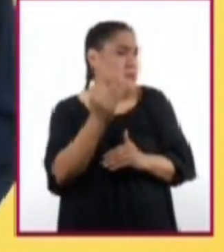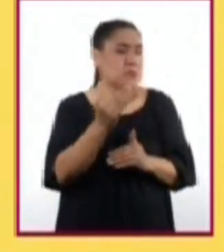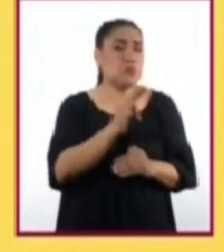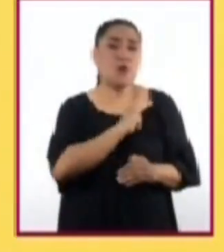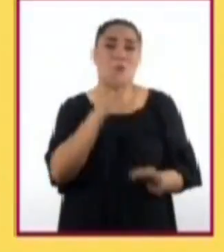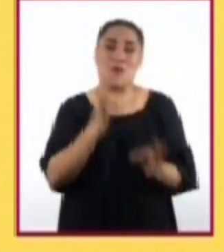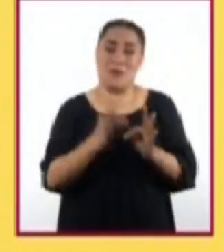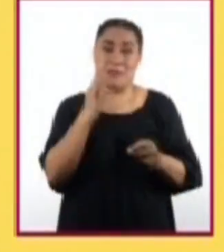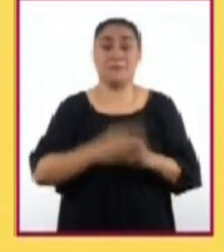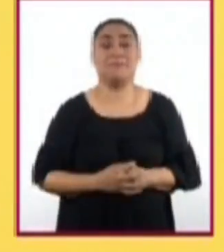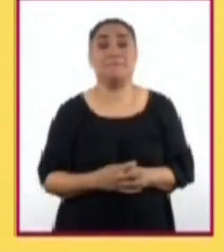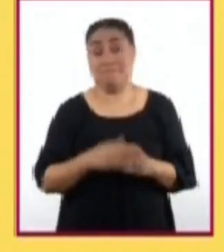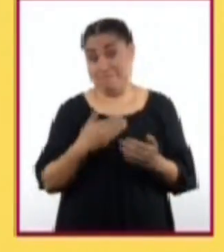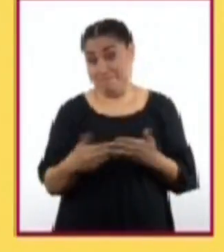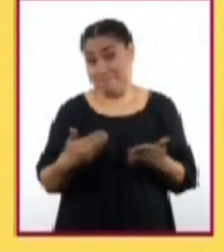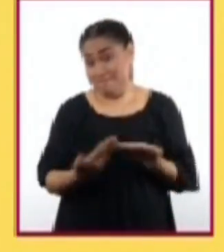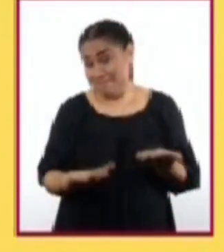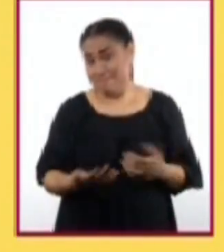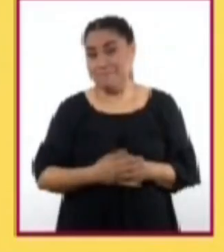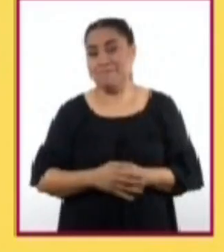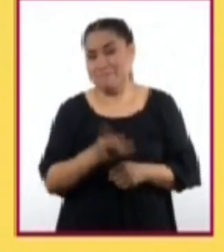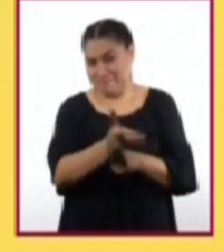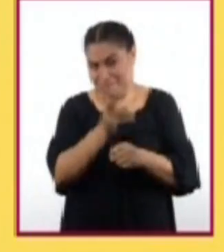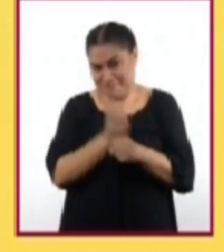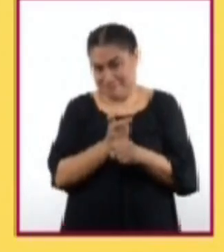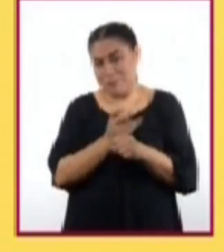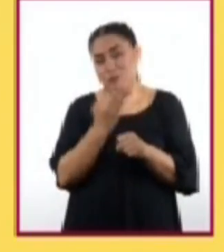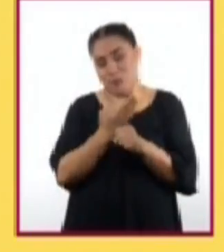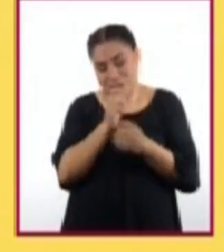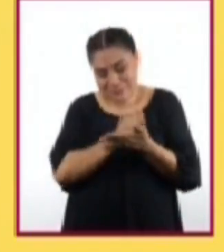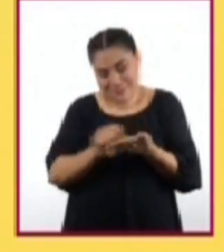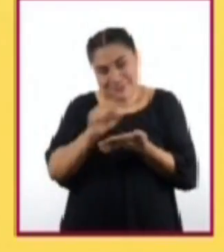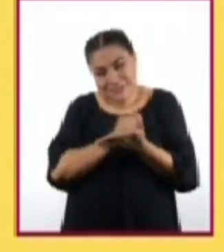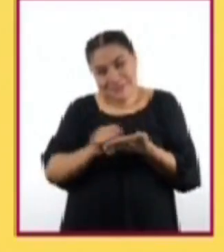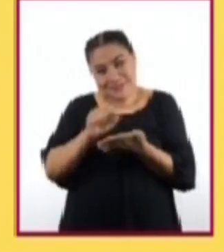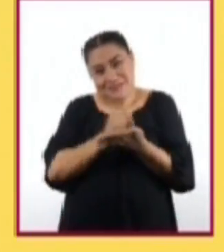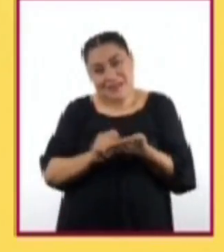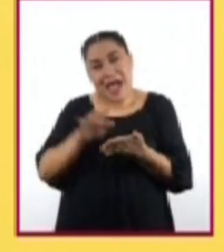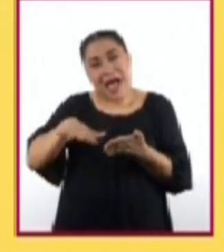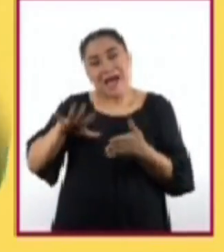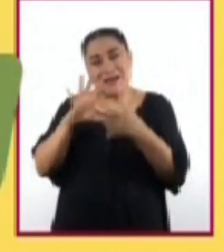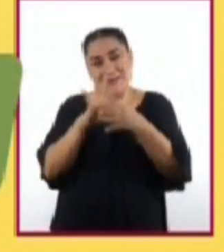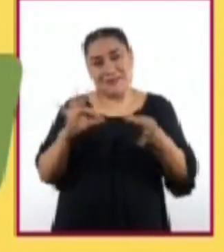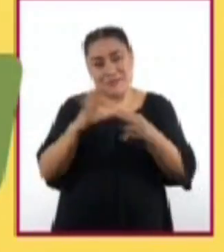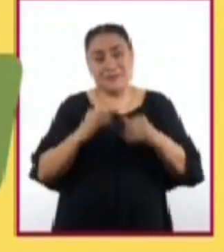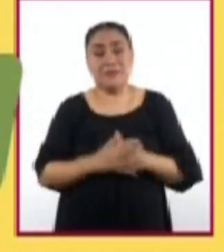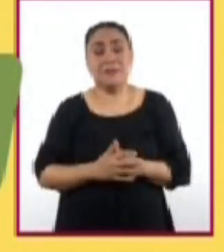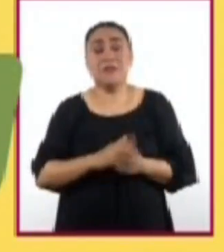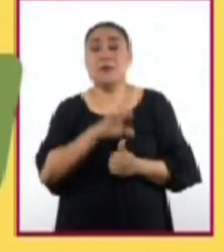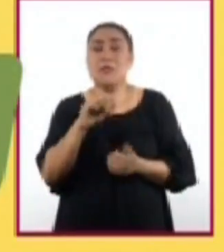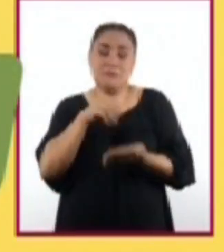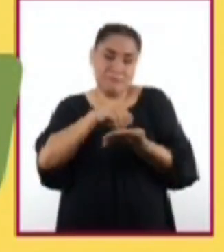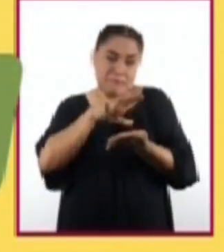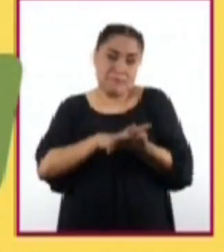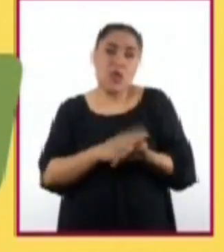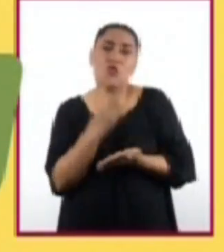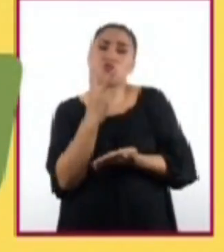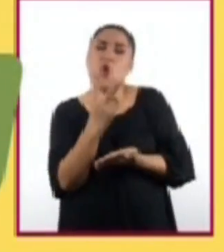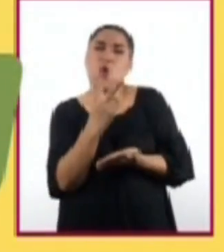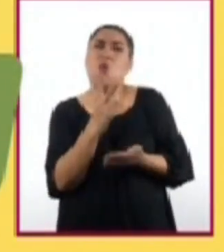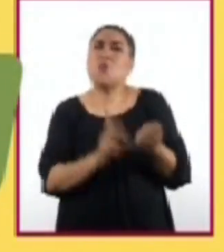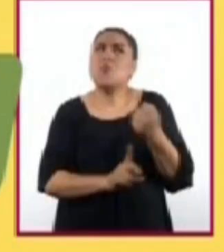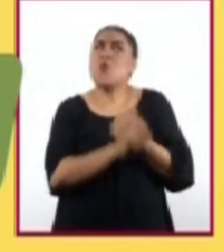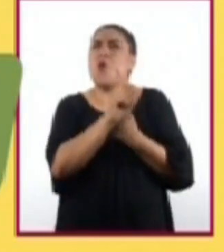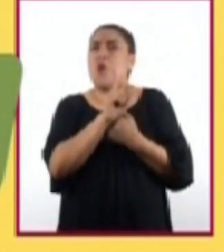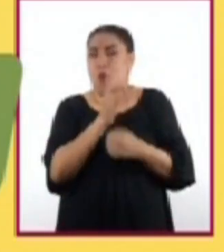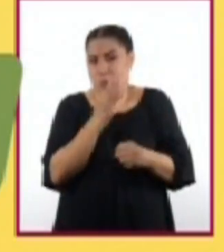cumplirse. Ahora te invitamos a que escribas los pasos que se propusieron en esta sesión y anotes dos problemas o situaciones